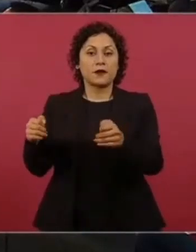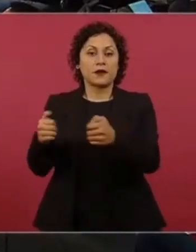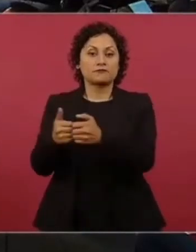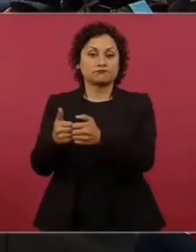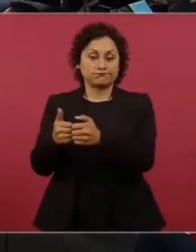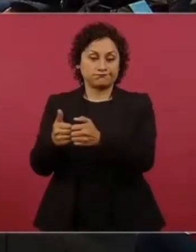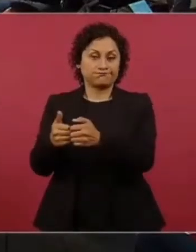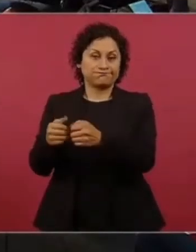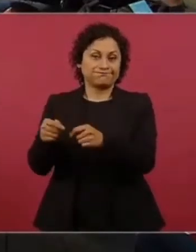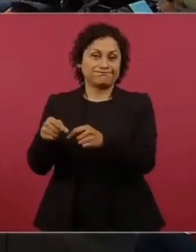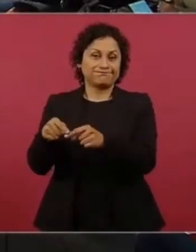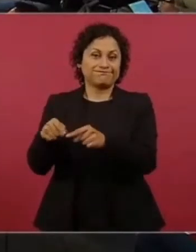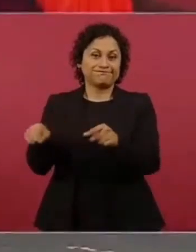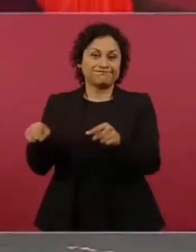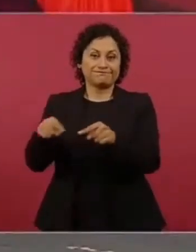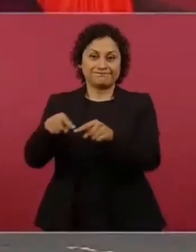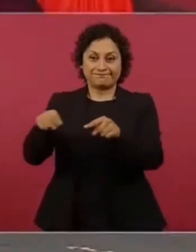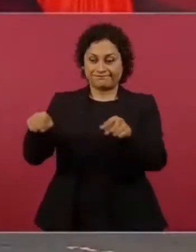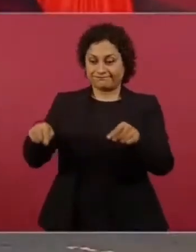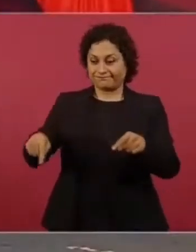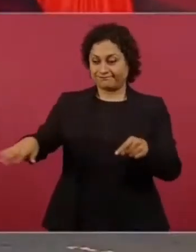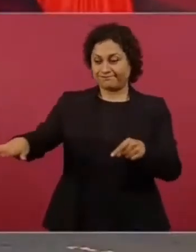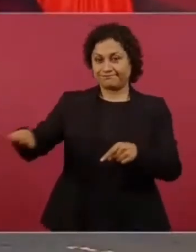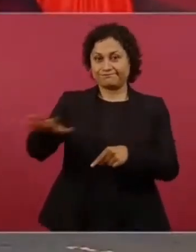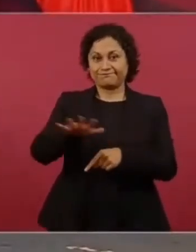Las aguas someras.